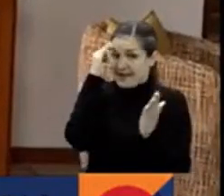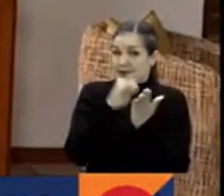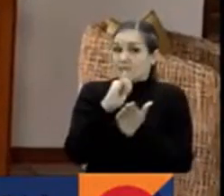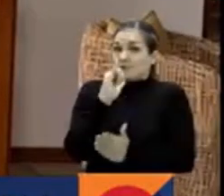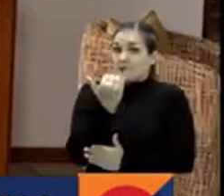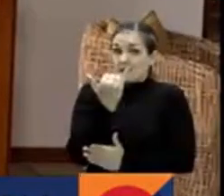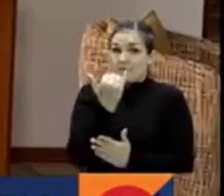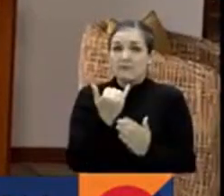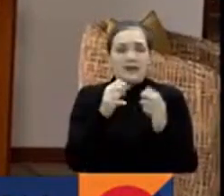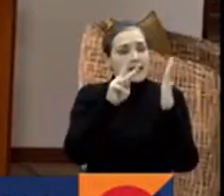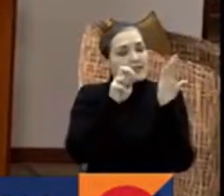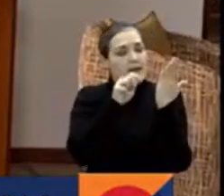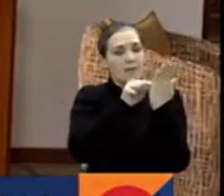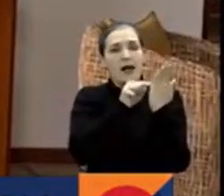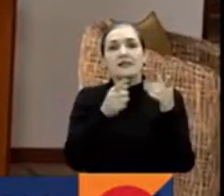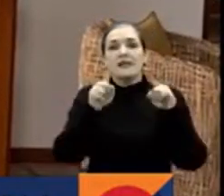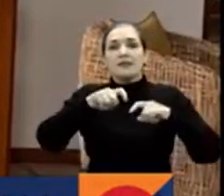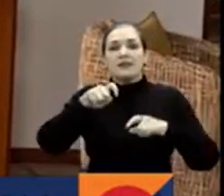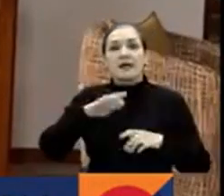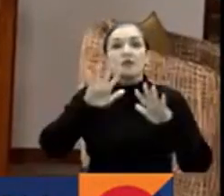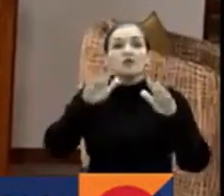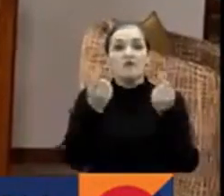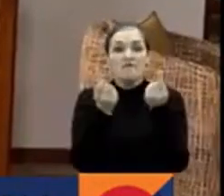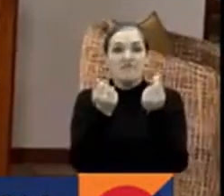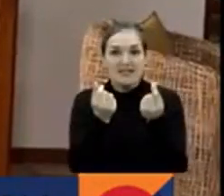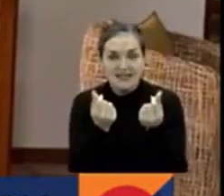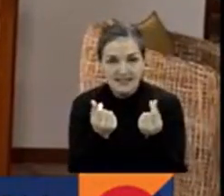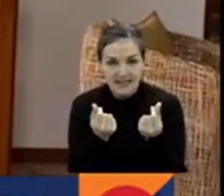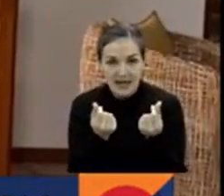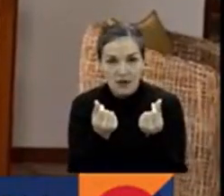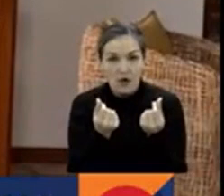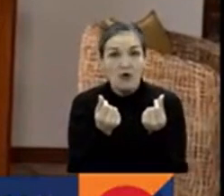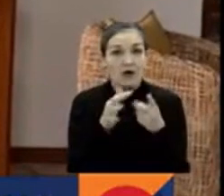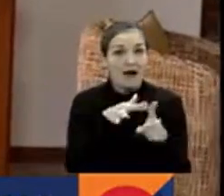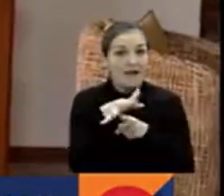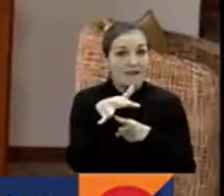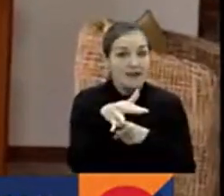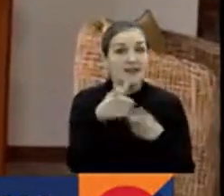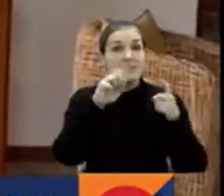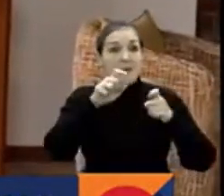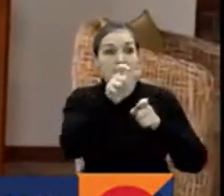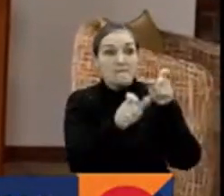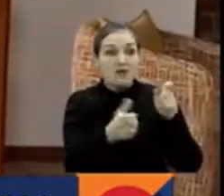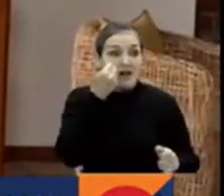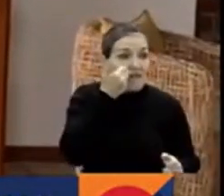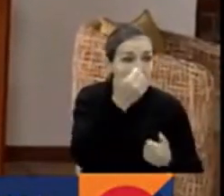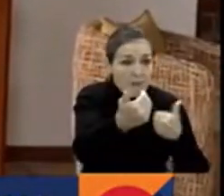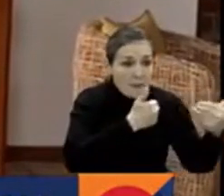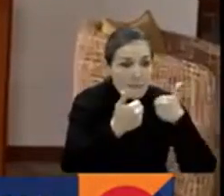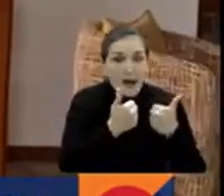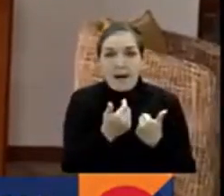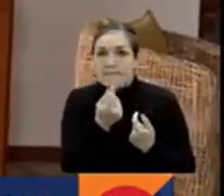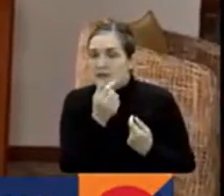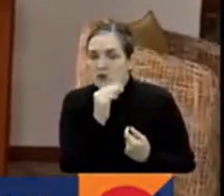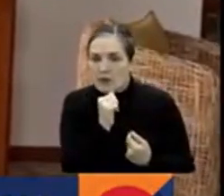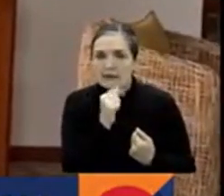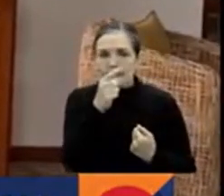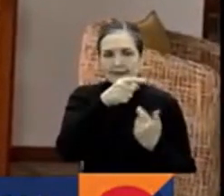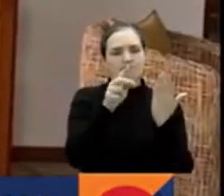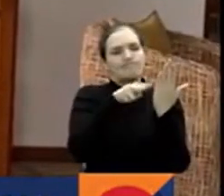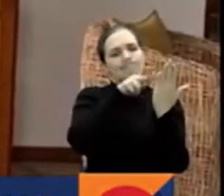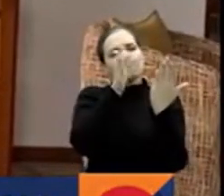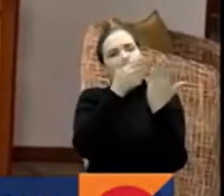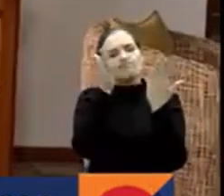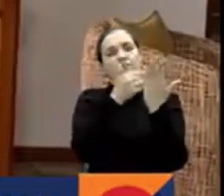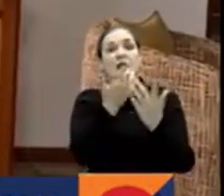la gestión del riesgo financiero y la gestión del riesgo para los pacientes en Colombia. Esperamos la